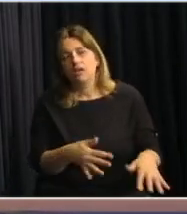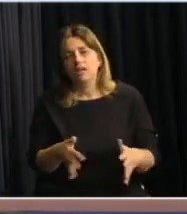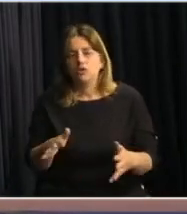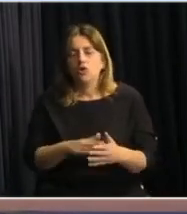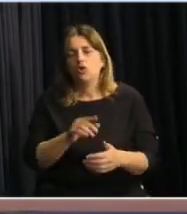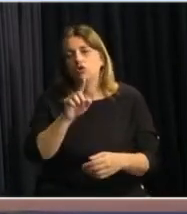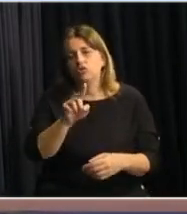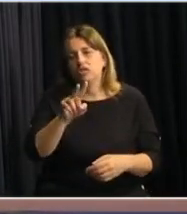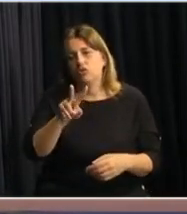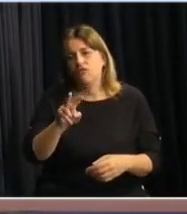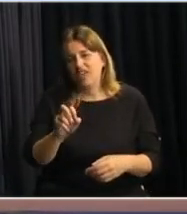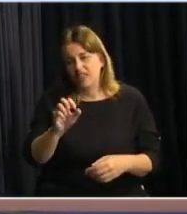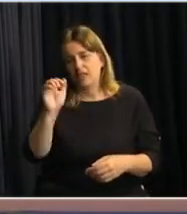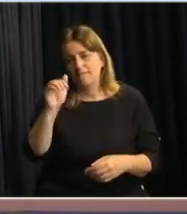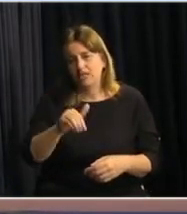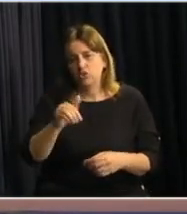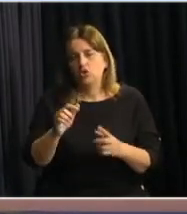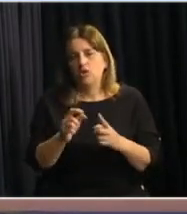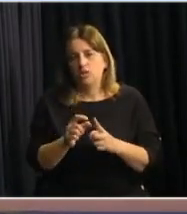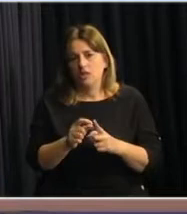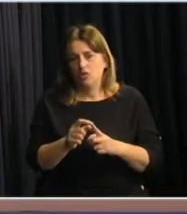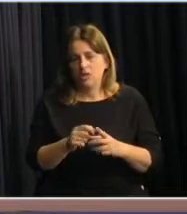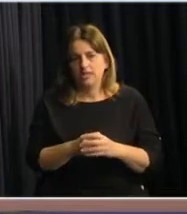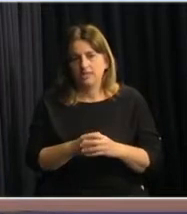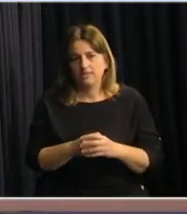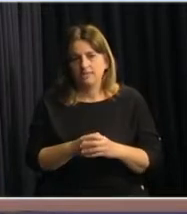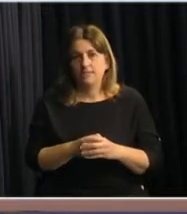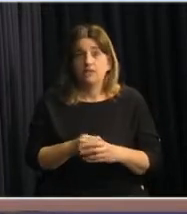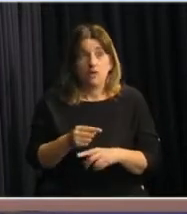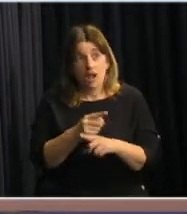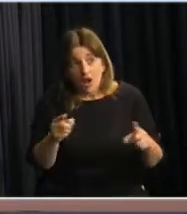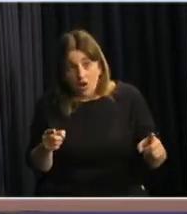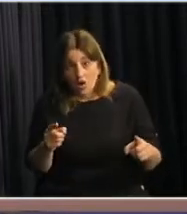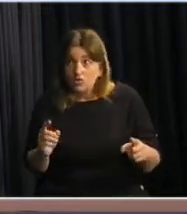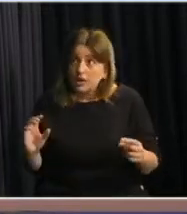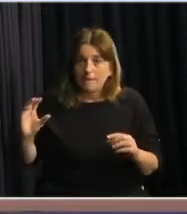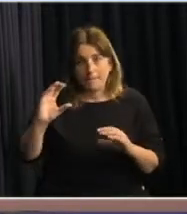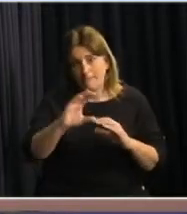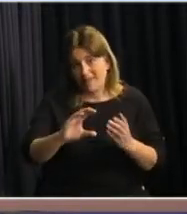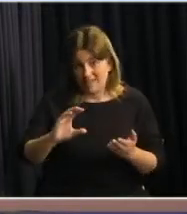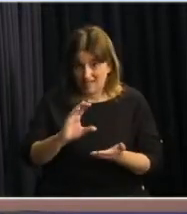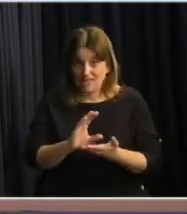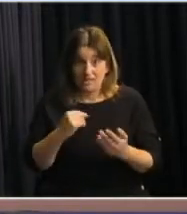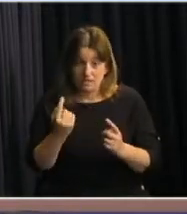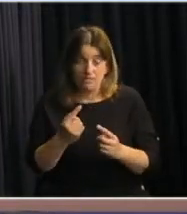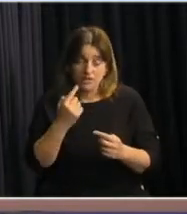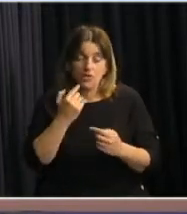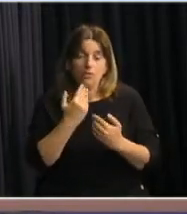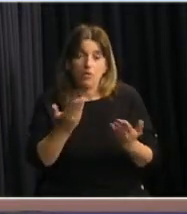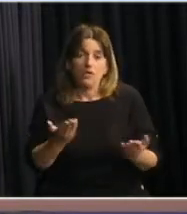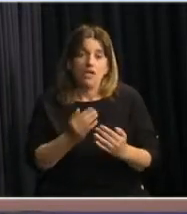los 120 millones de dólares. Para el resto de las partidas, y esto estoy compartiendo datos